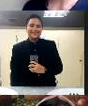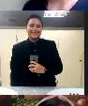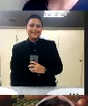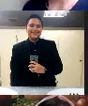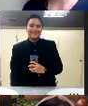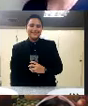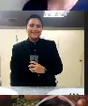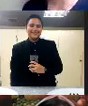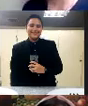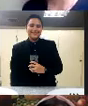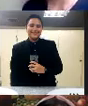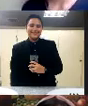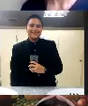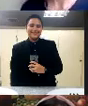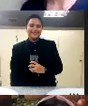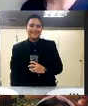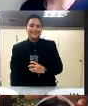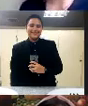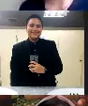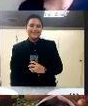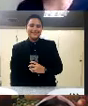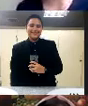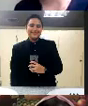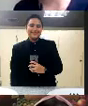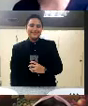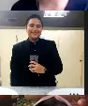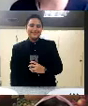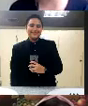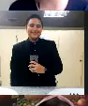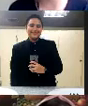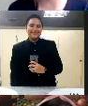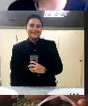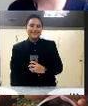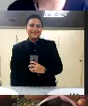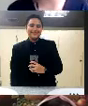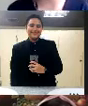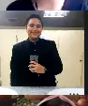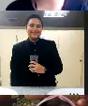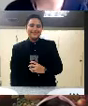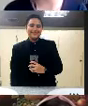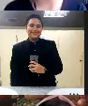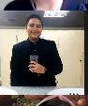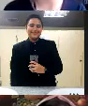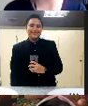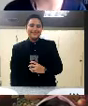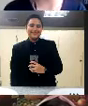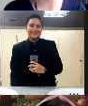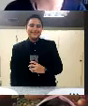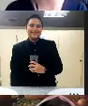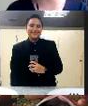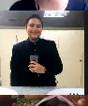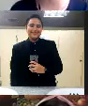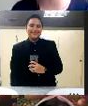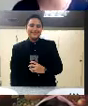le sirva. Entonces, ¿qué me dicen? ¿Cuántos sabenlo todos? ¿Cuántos sabios y cuántos interesados